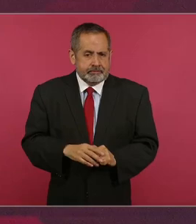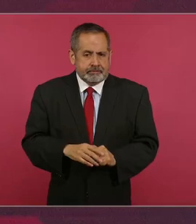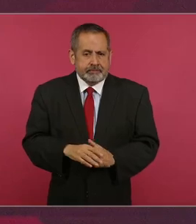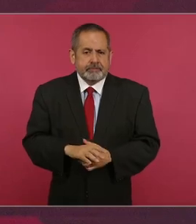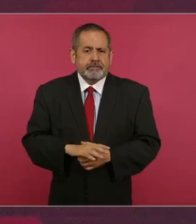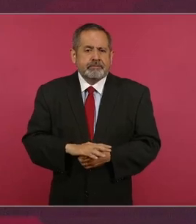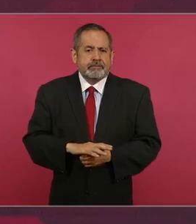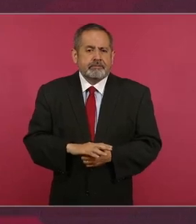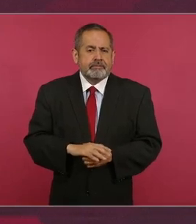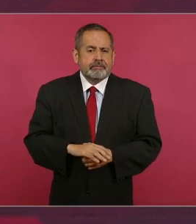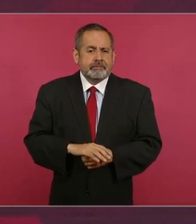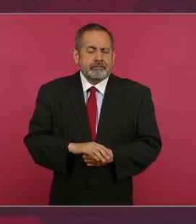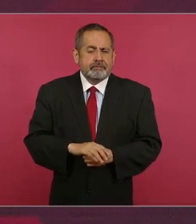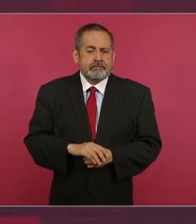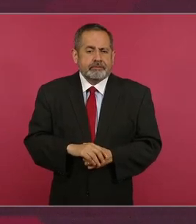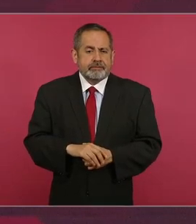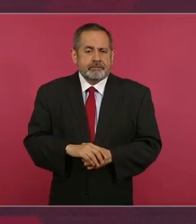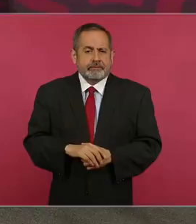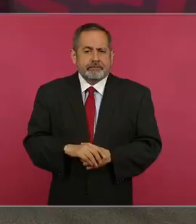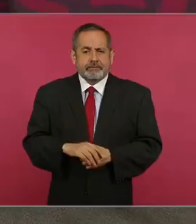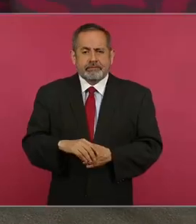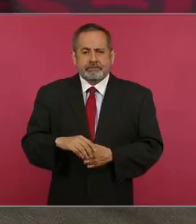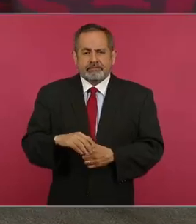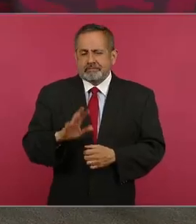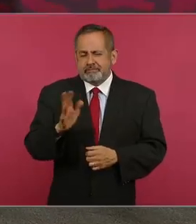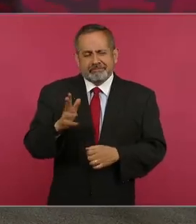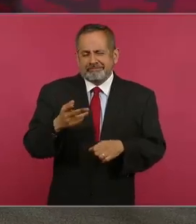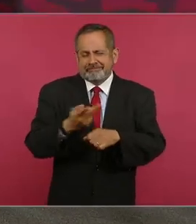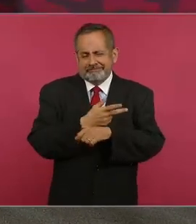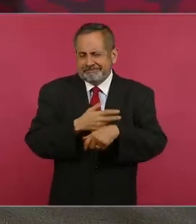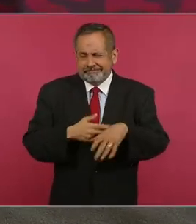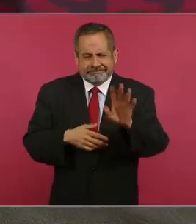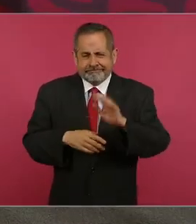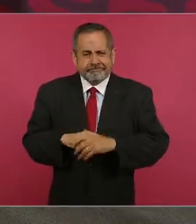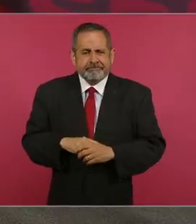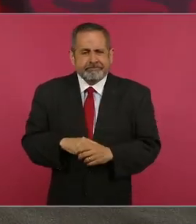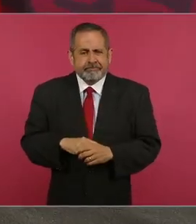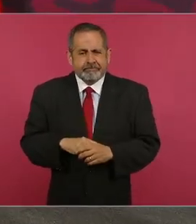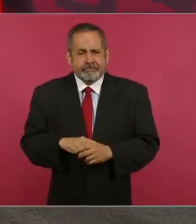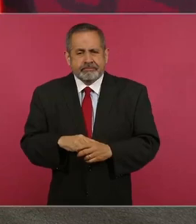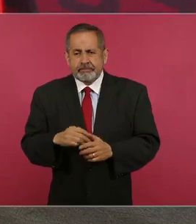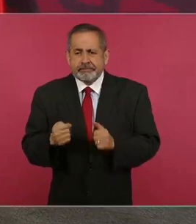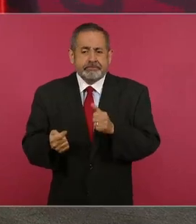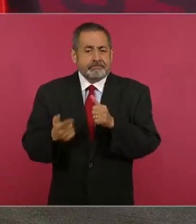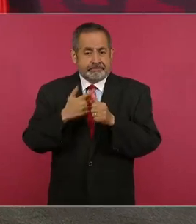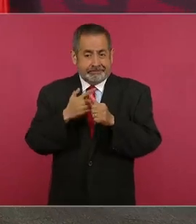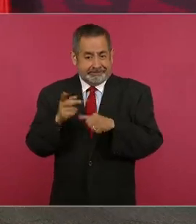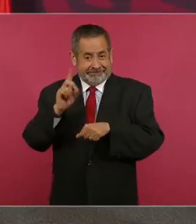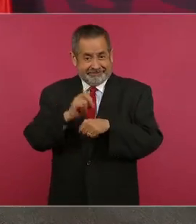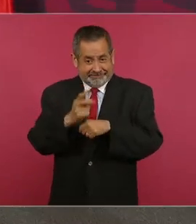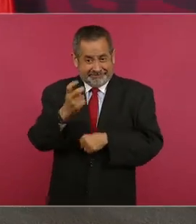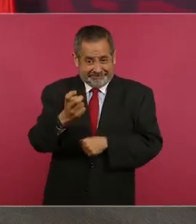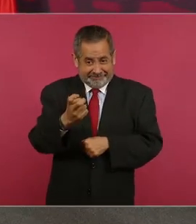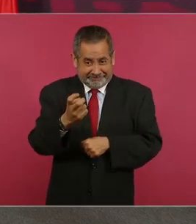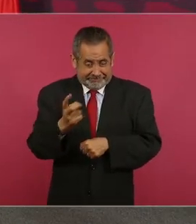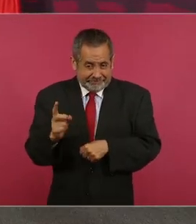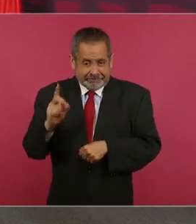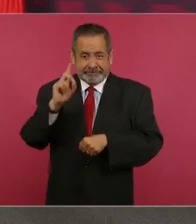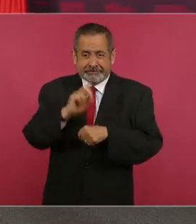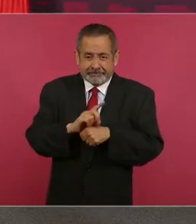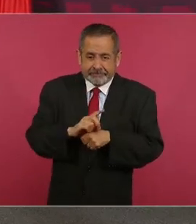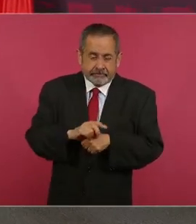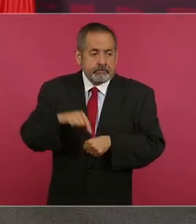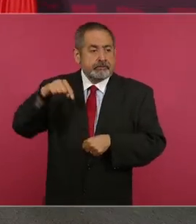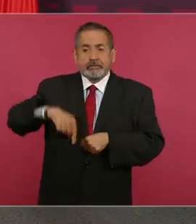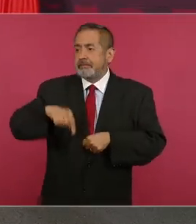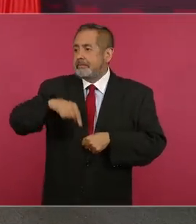Desde el primer día denunciamos aquí que esto es lo más